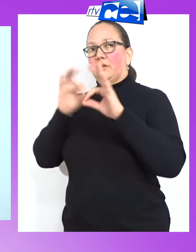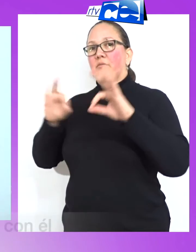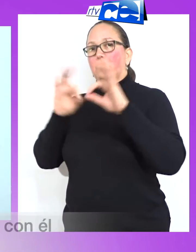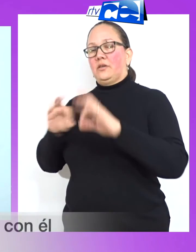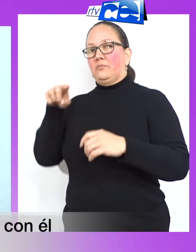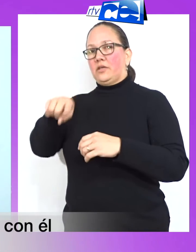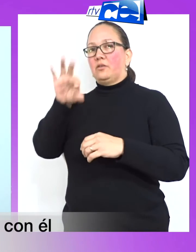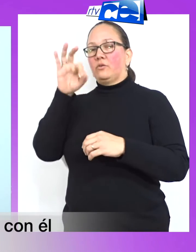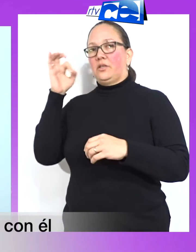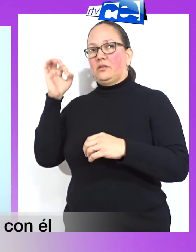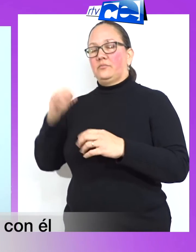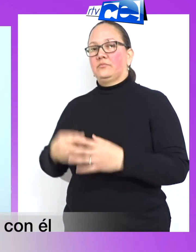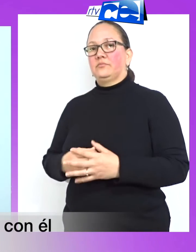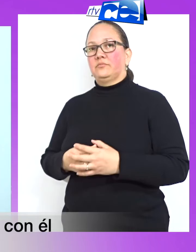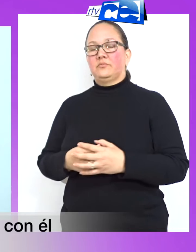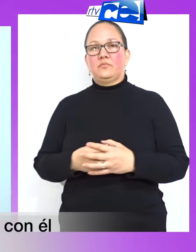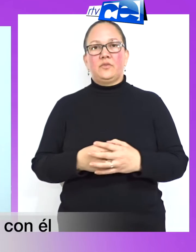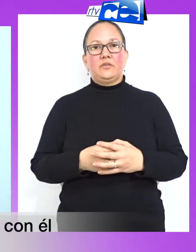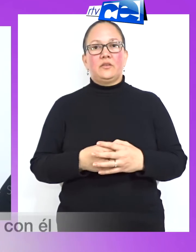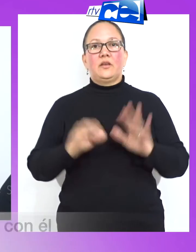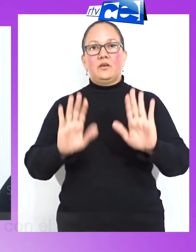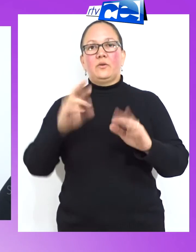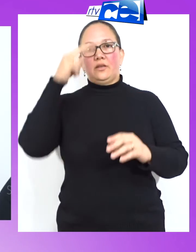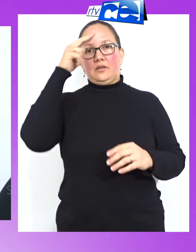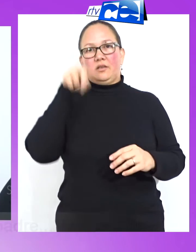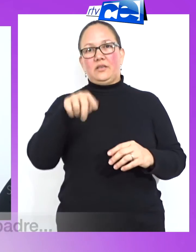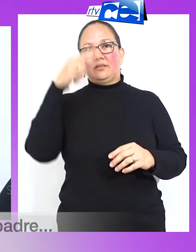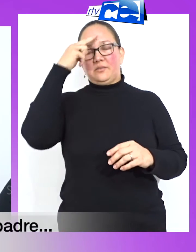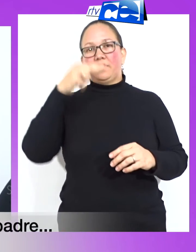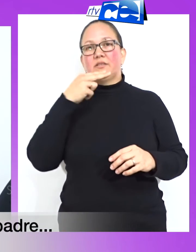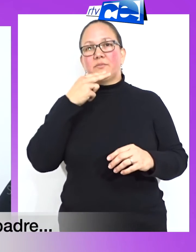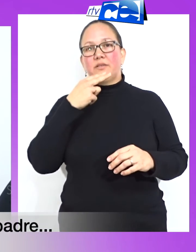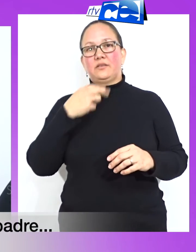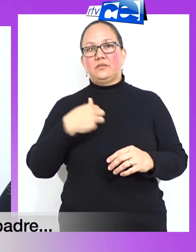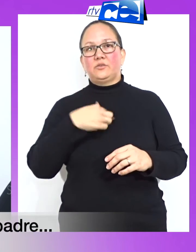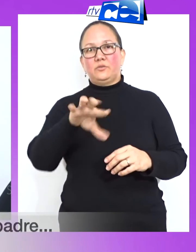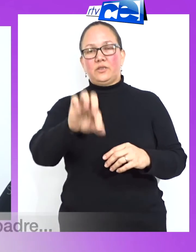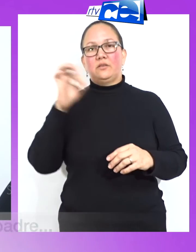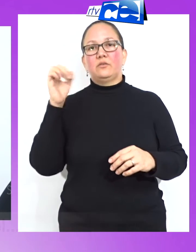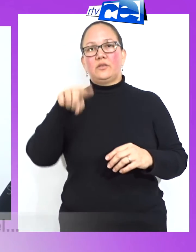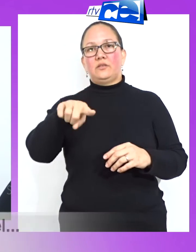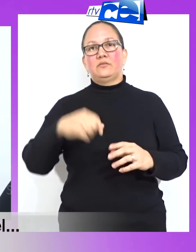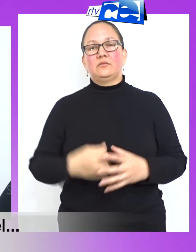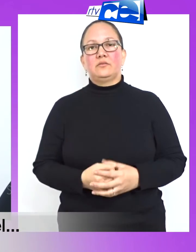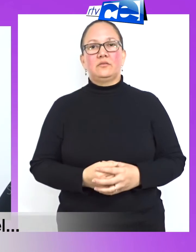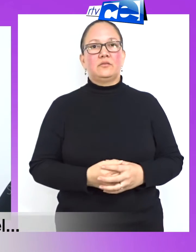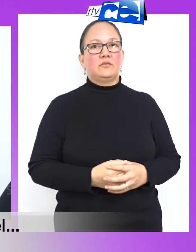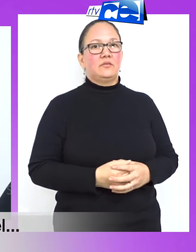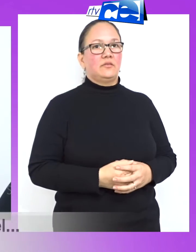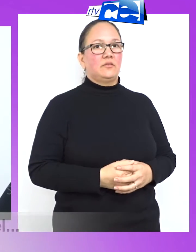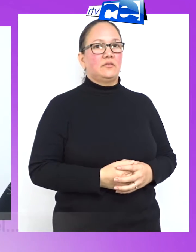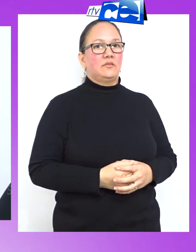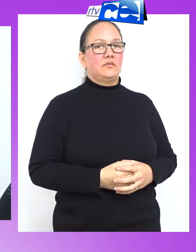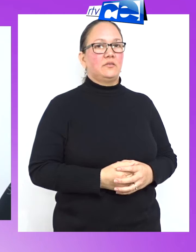Yo sin duda me quedo con él. Aunque él también es padre, yo me quedo con él.